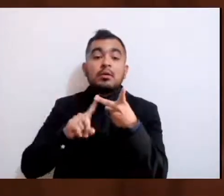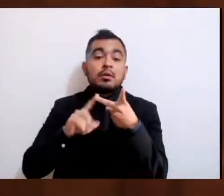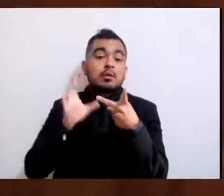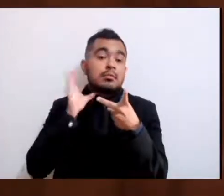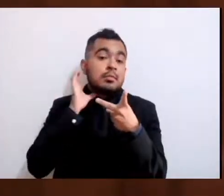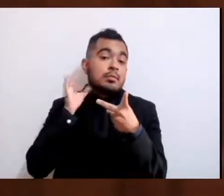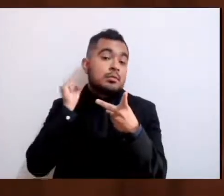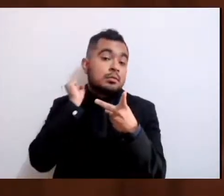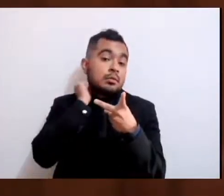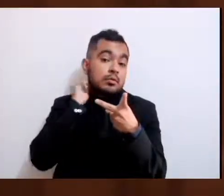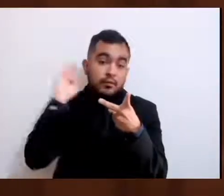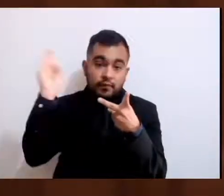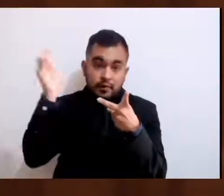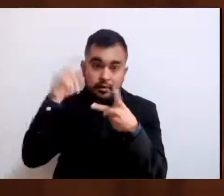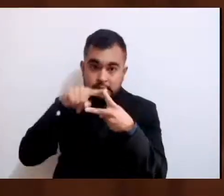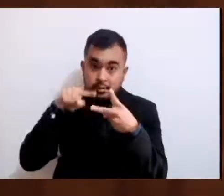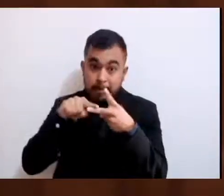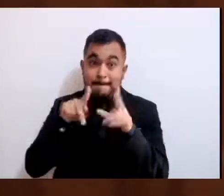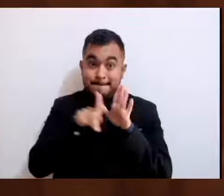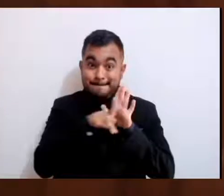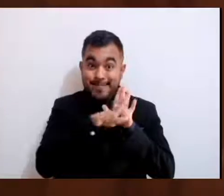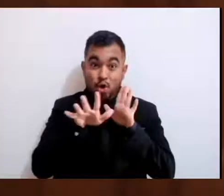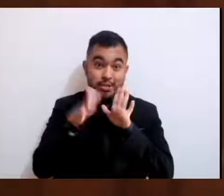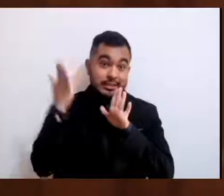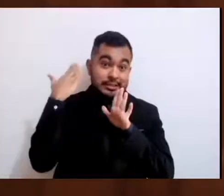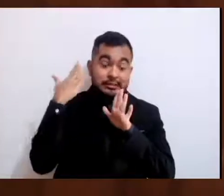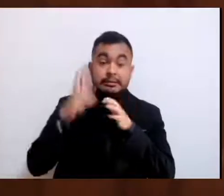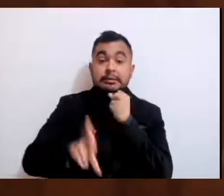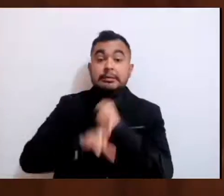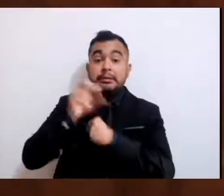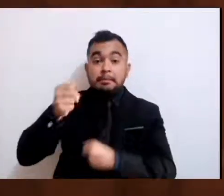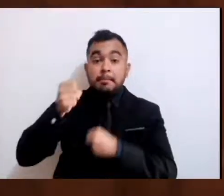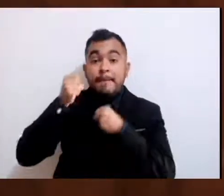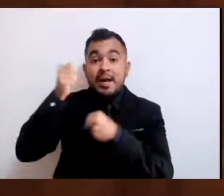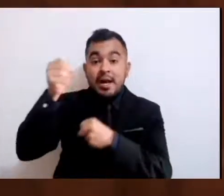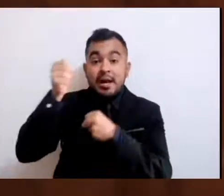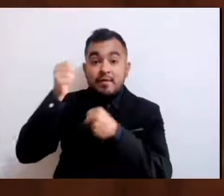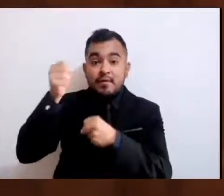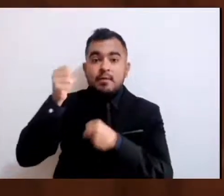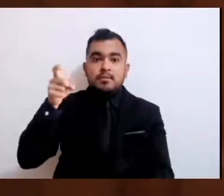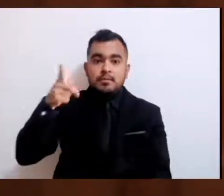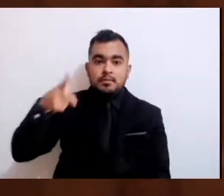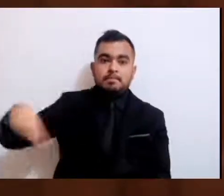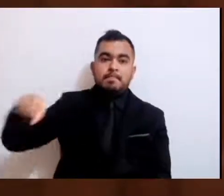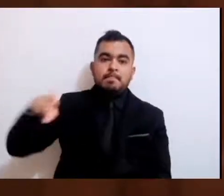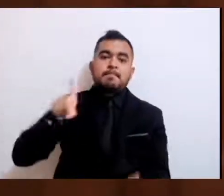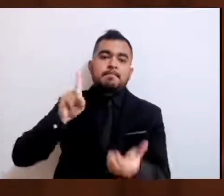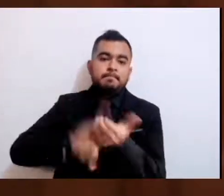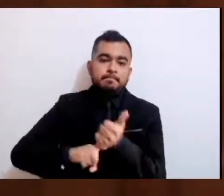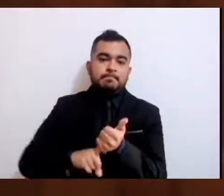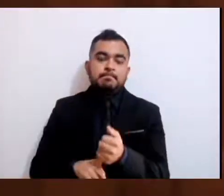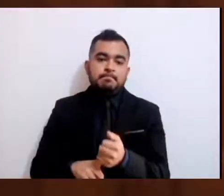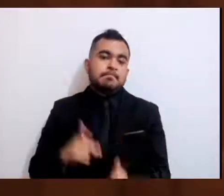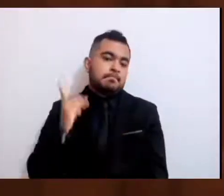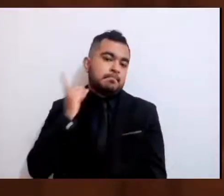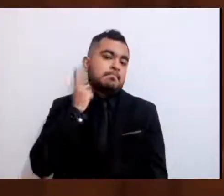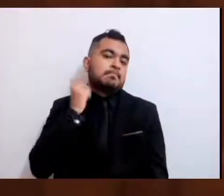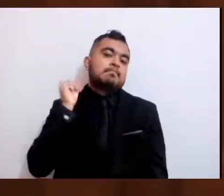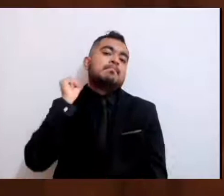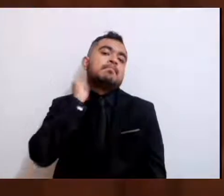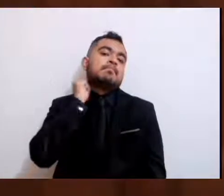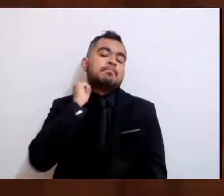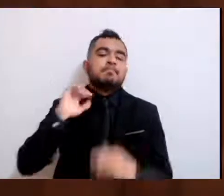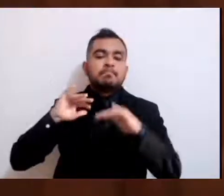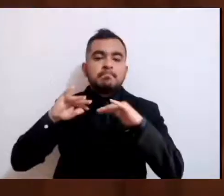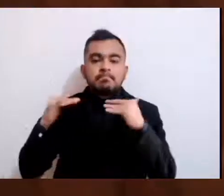manifestaron hace unos días en las respectivas sesiones de la plenaria para